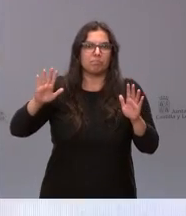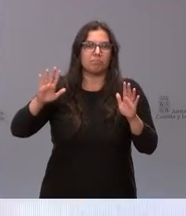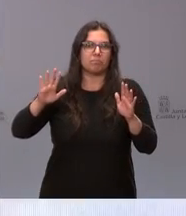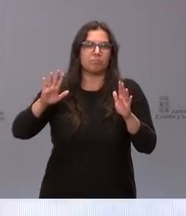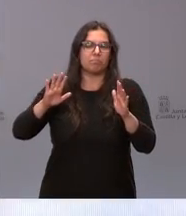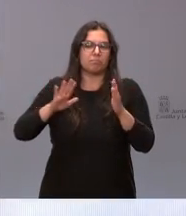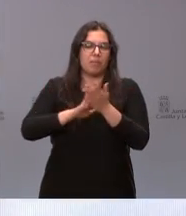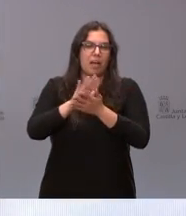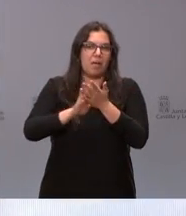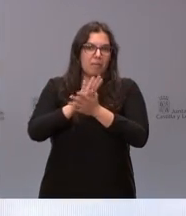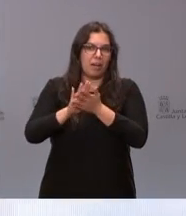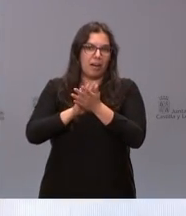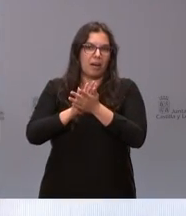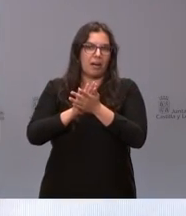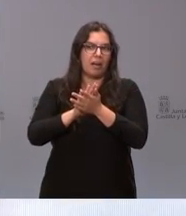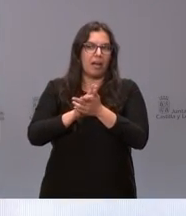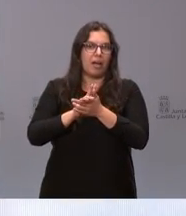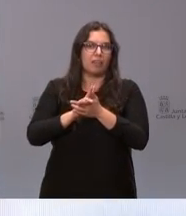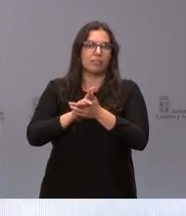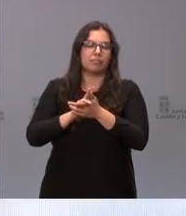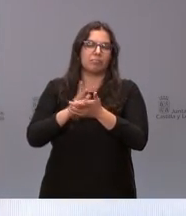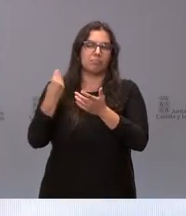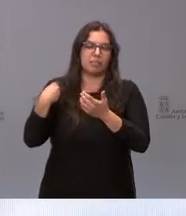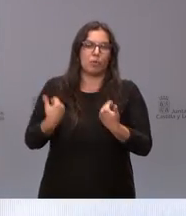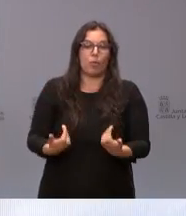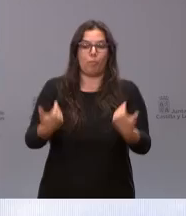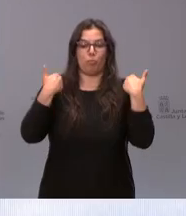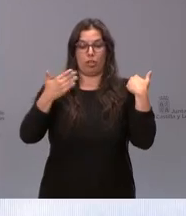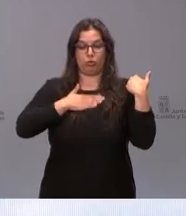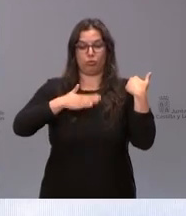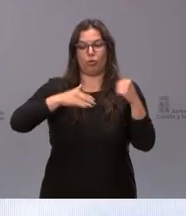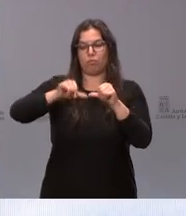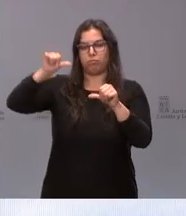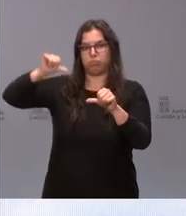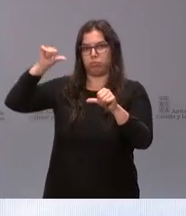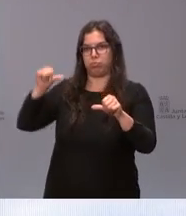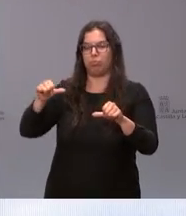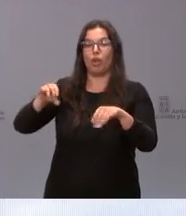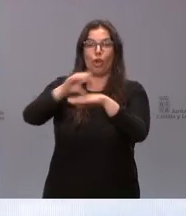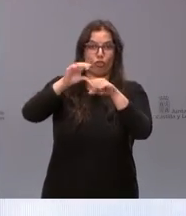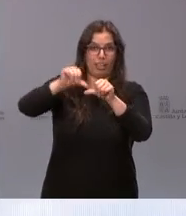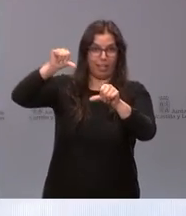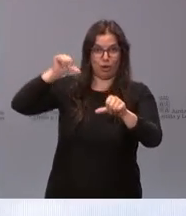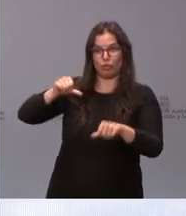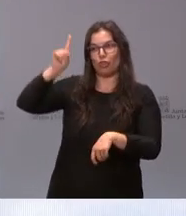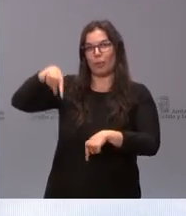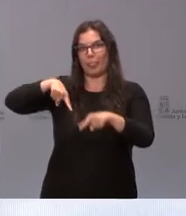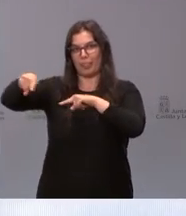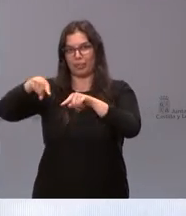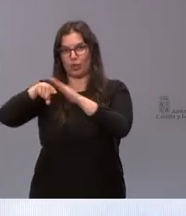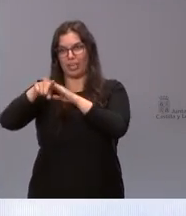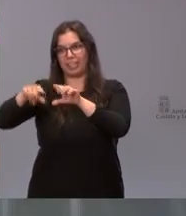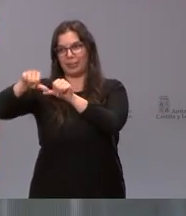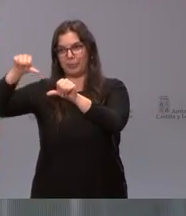hecho o lo harán en el futuro a sus antecesores consejeros y directores gerentes como vosotros haréis